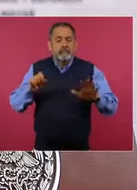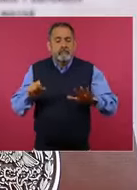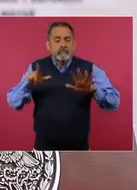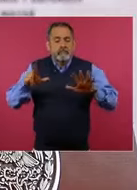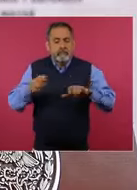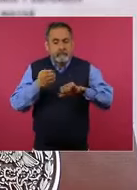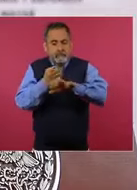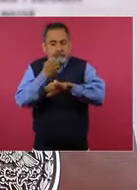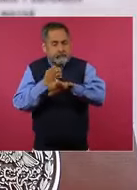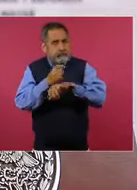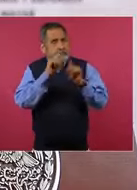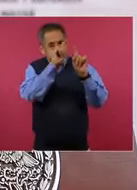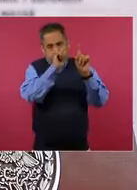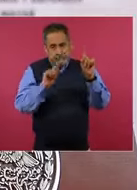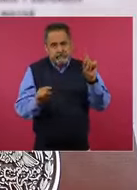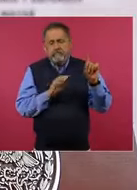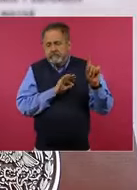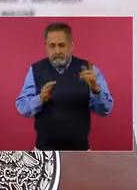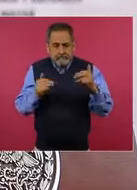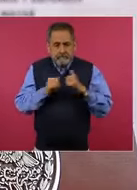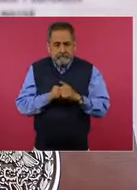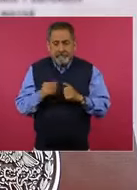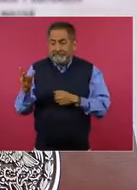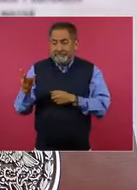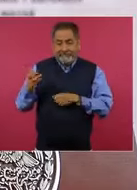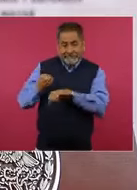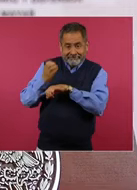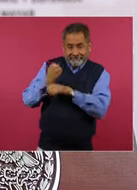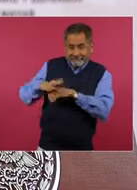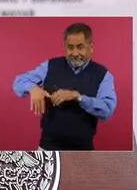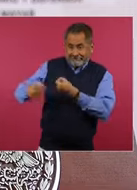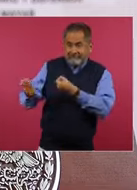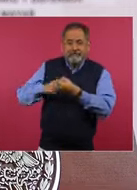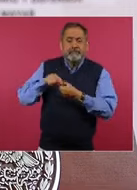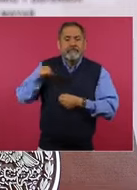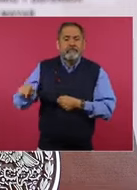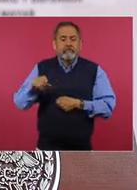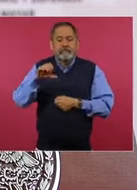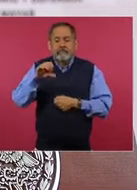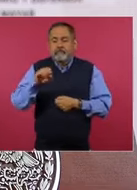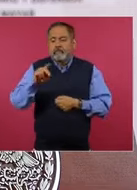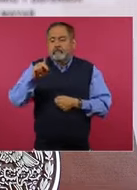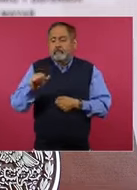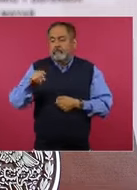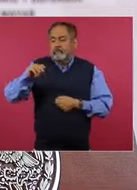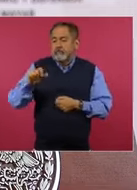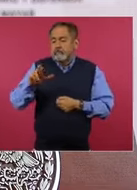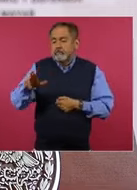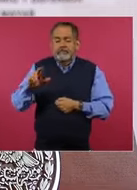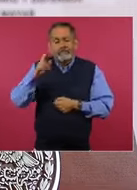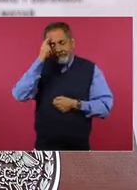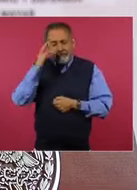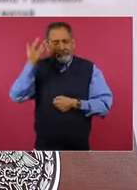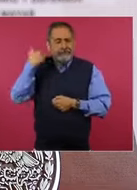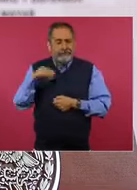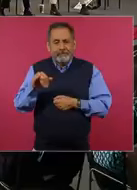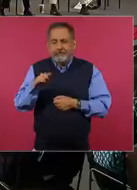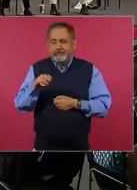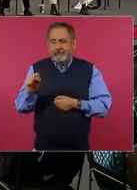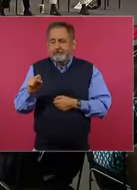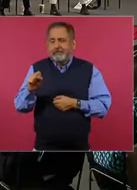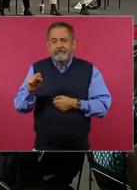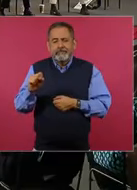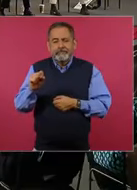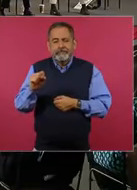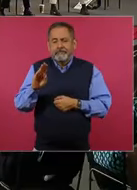están incorporando los tres estados en donde existe el COPLAMAR o el IMSS-Bienestar, el programa que se acaba de mencionar